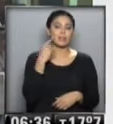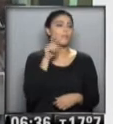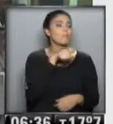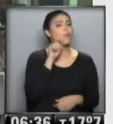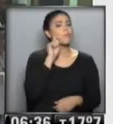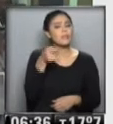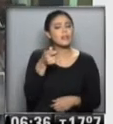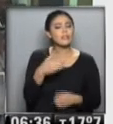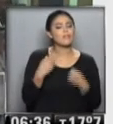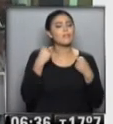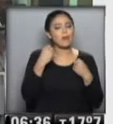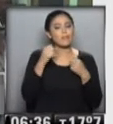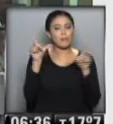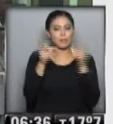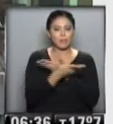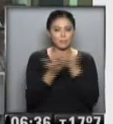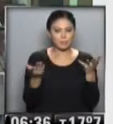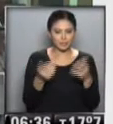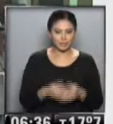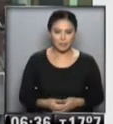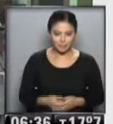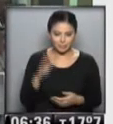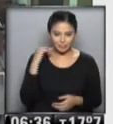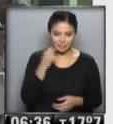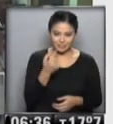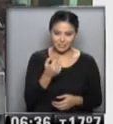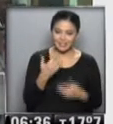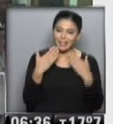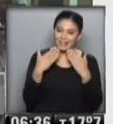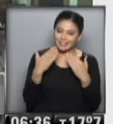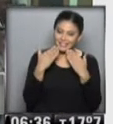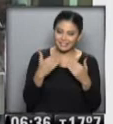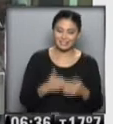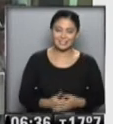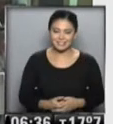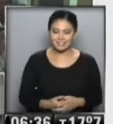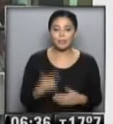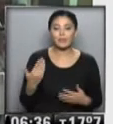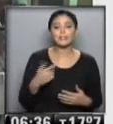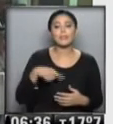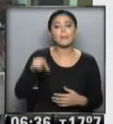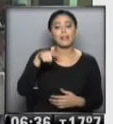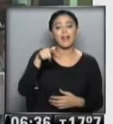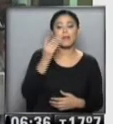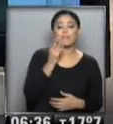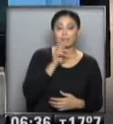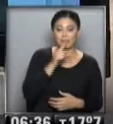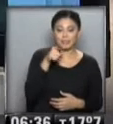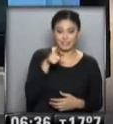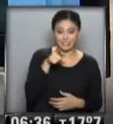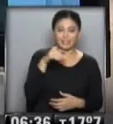como siempre... ...aguante la TV pública... ...muchísimas gracias... ...Oscar Basso... ...bueno, entonces para la señora Tota...